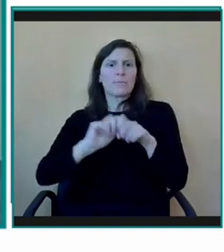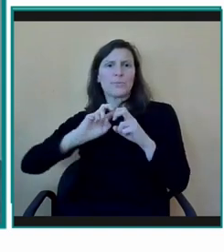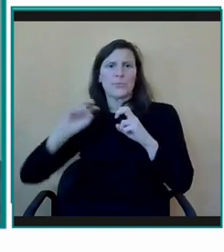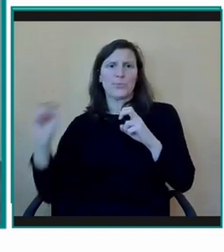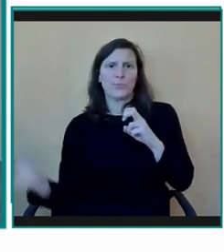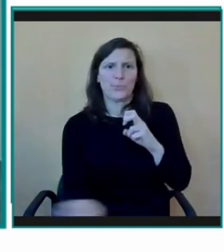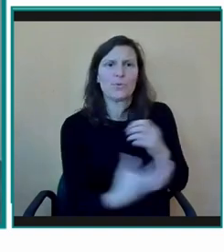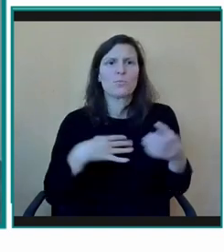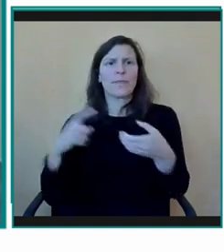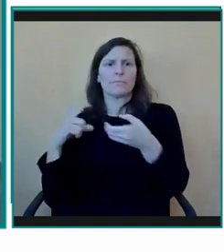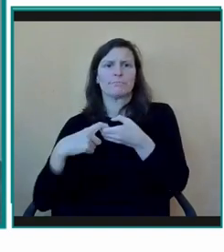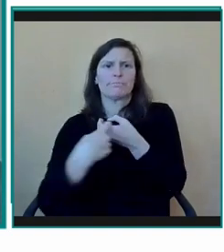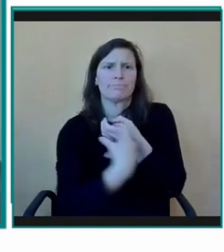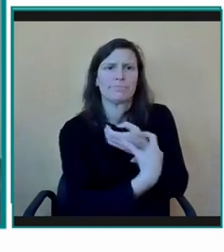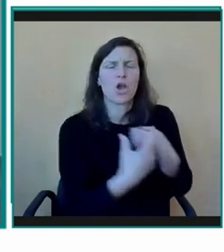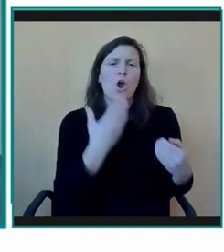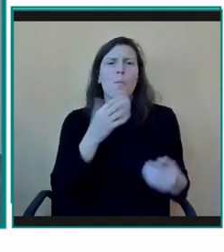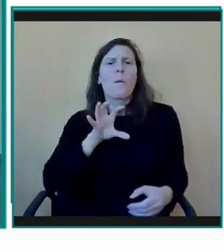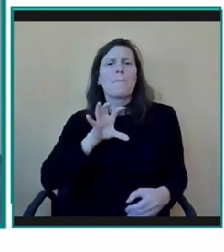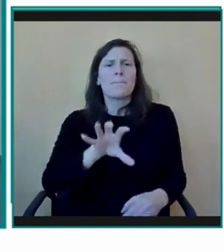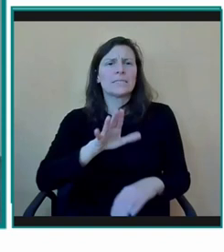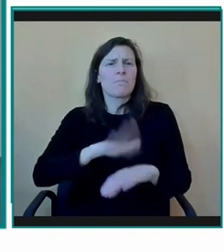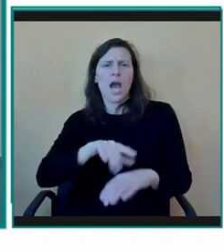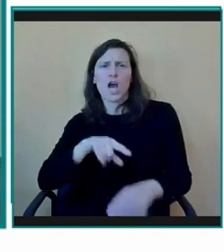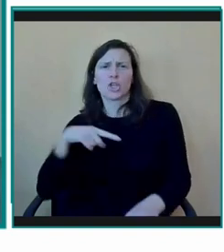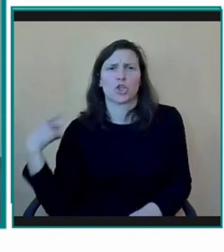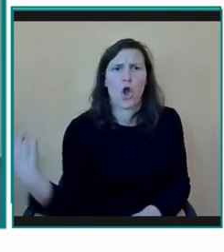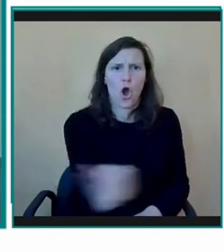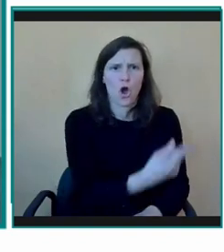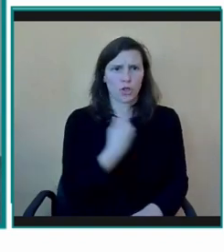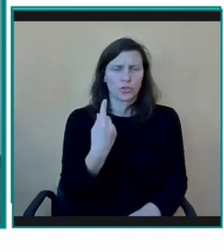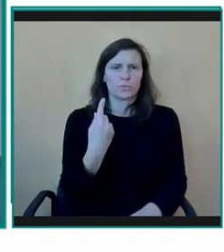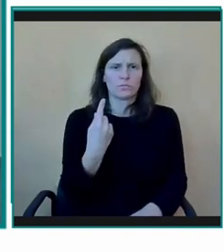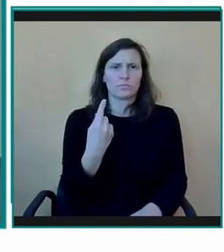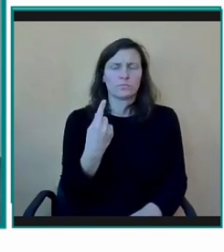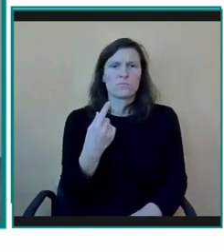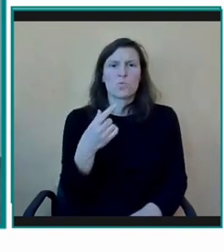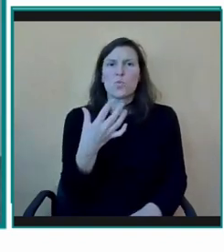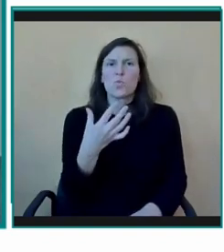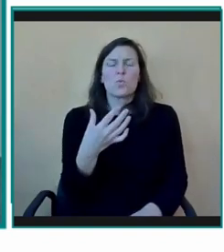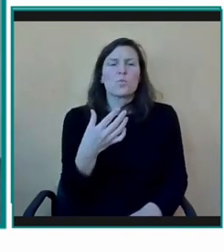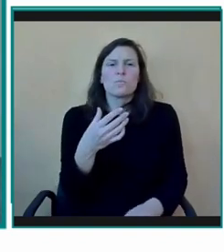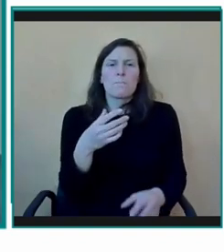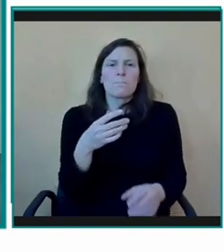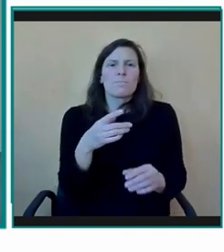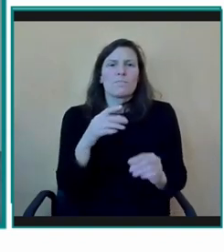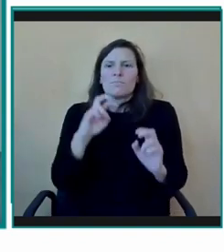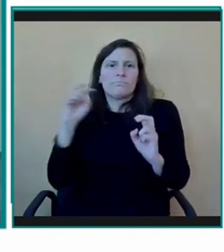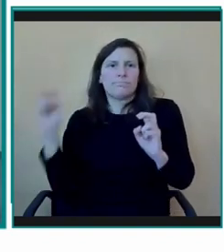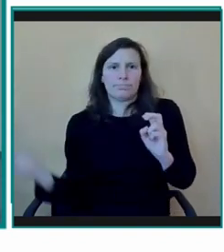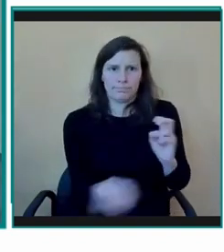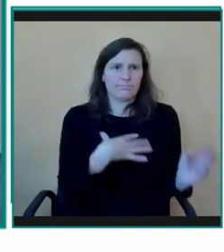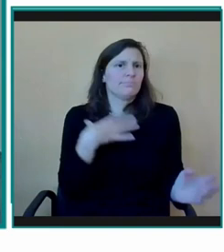las personas sin excepciones. Por tanto, un gusto poder hoy estar aquí desde esta nueva